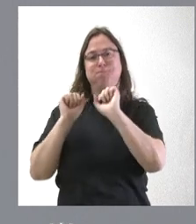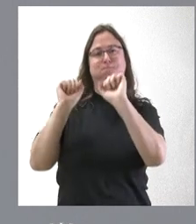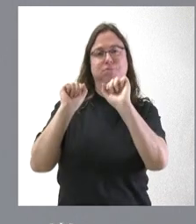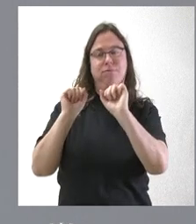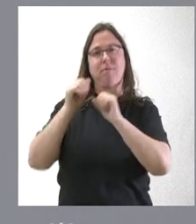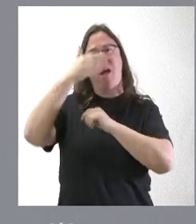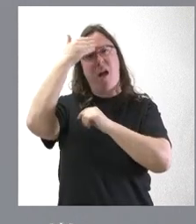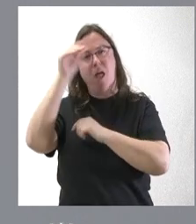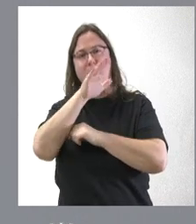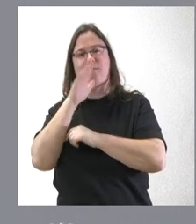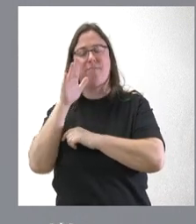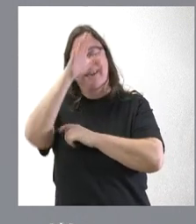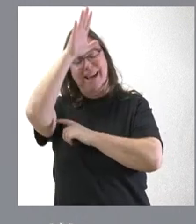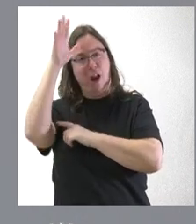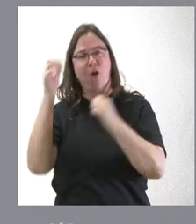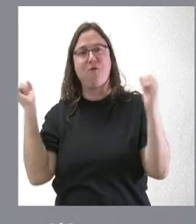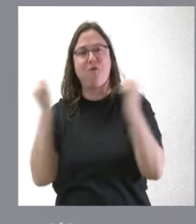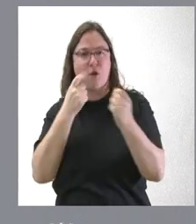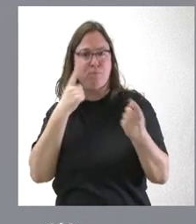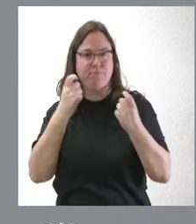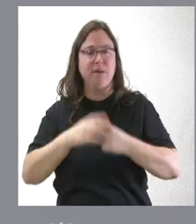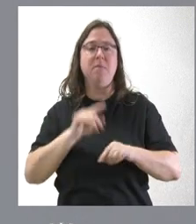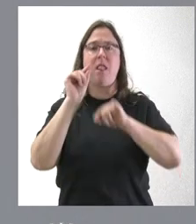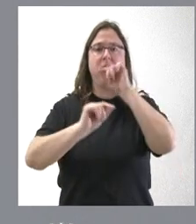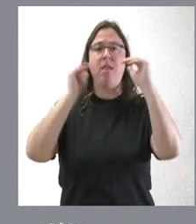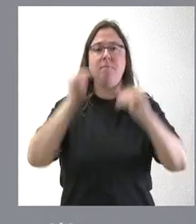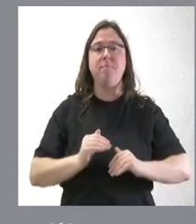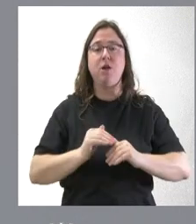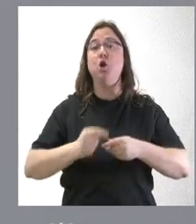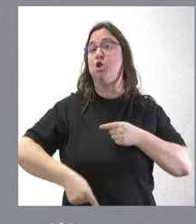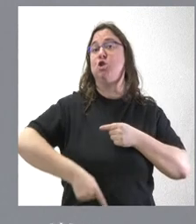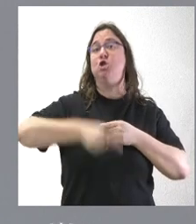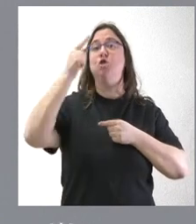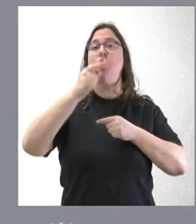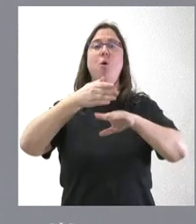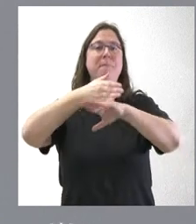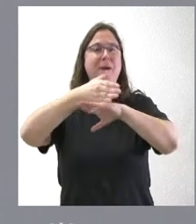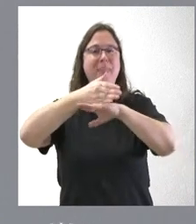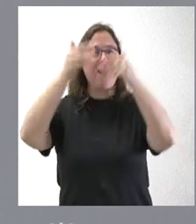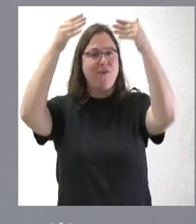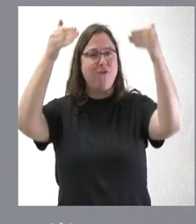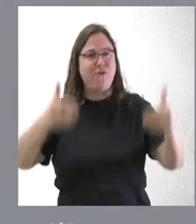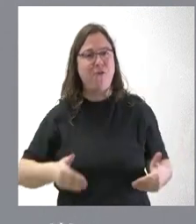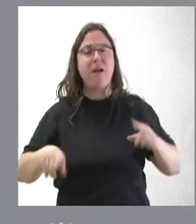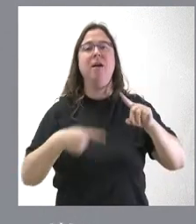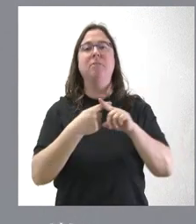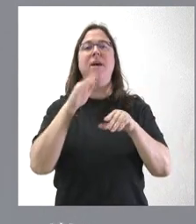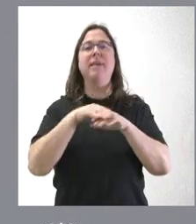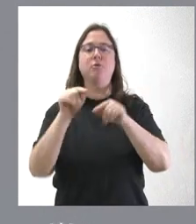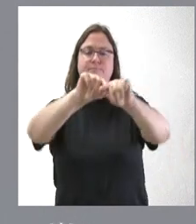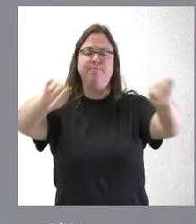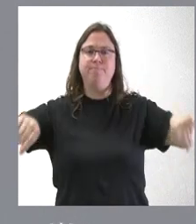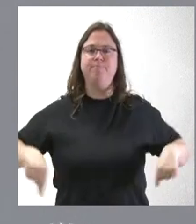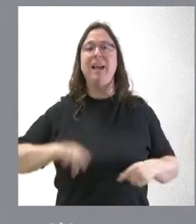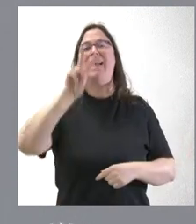reducción de las emisiones y del consumo energético, bien sea de todo lo que es la carpintería exterior como todo lo que es la perimetración con